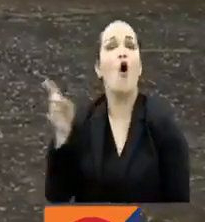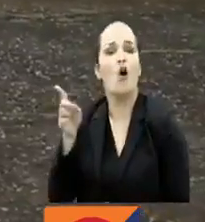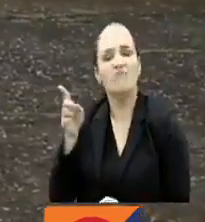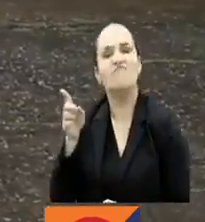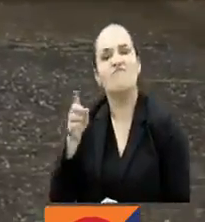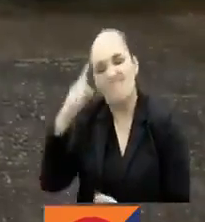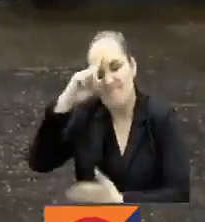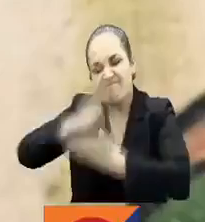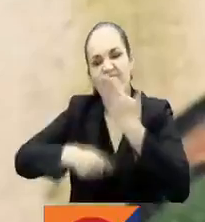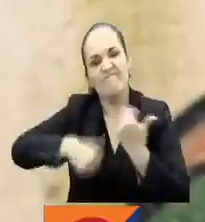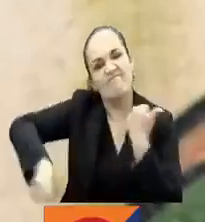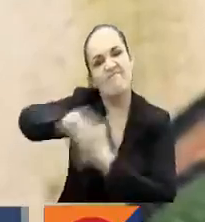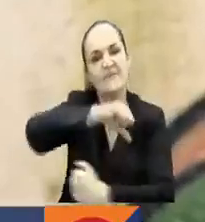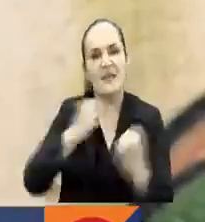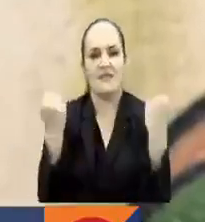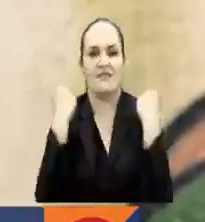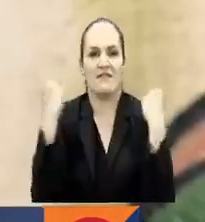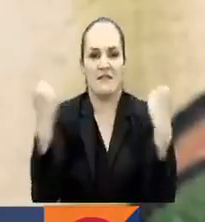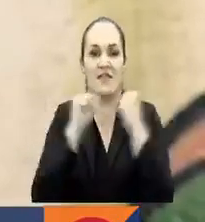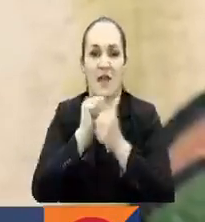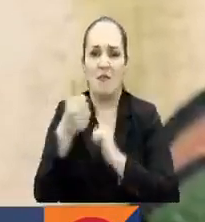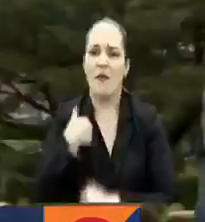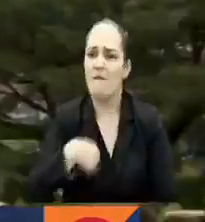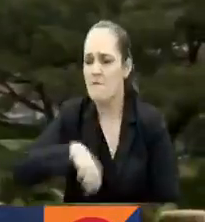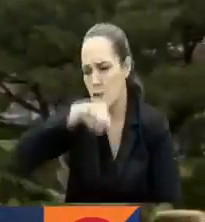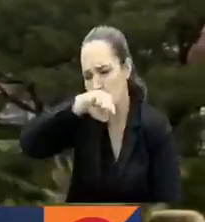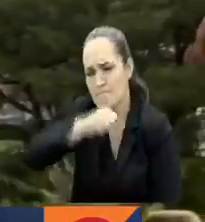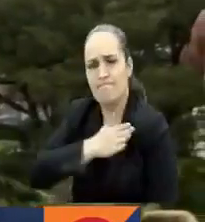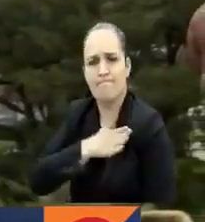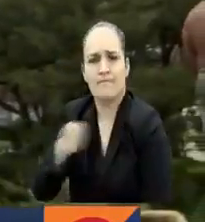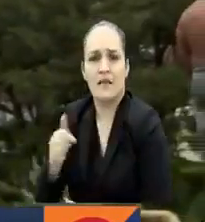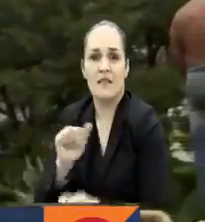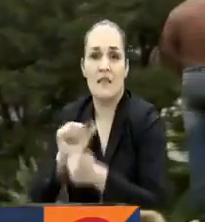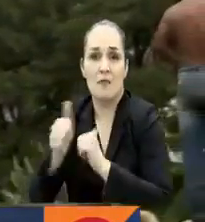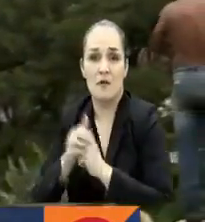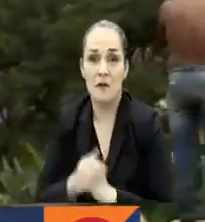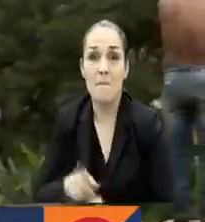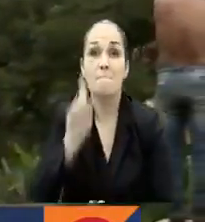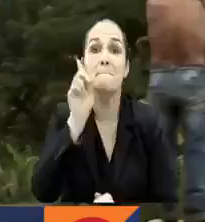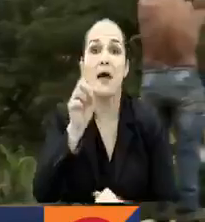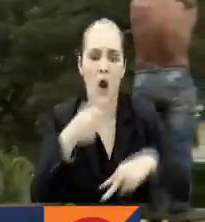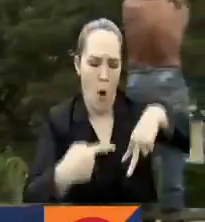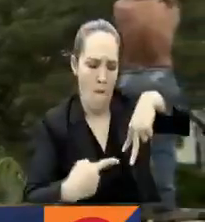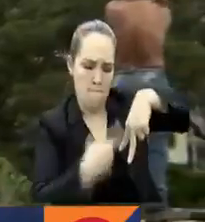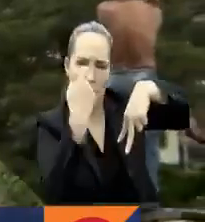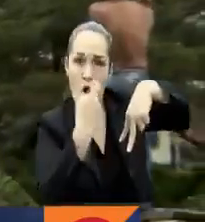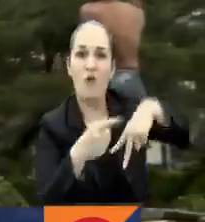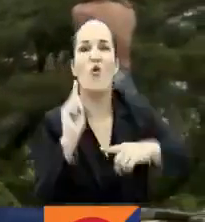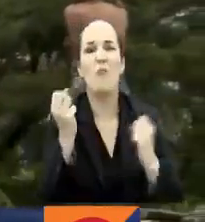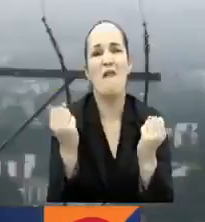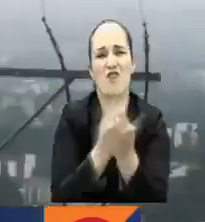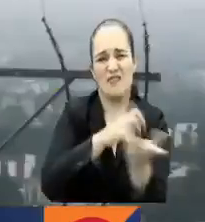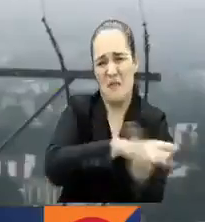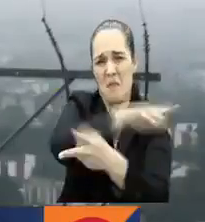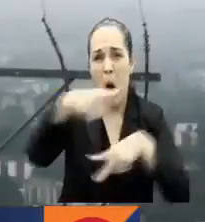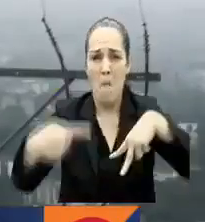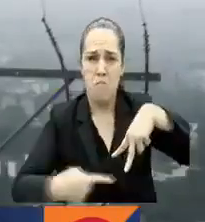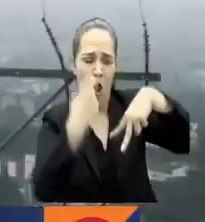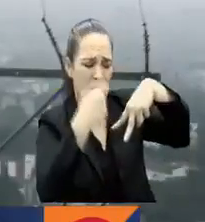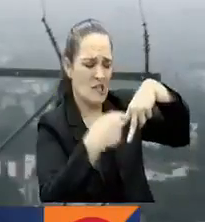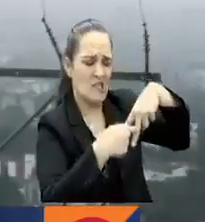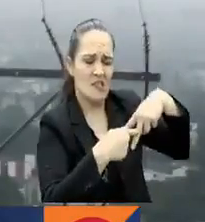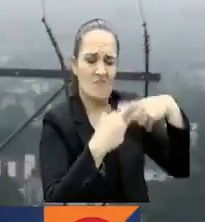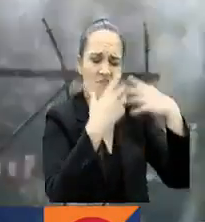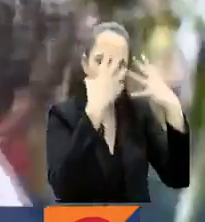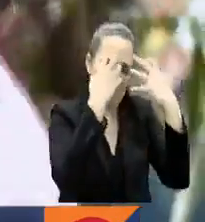vez salió de la calle. Ese fue mi primer amor, el deporte. Pero una bala perdida en la pierna en medio de hechos violentos en Siloé le apagó los sueños.